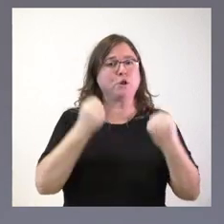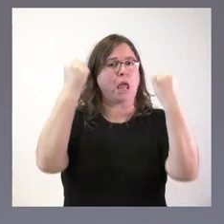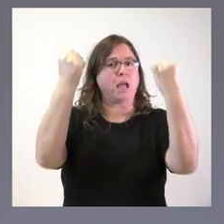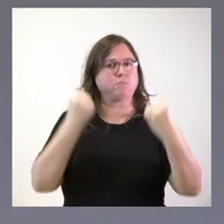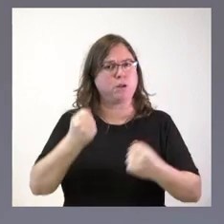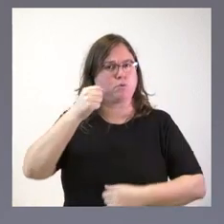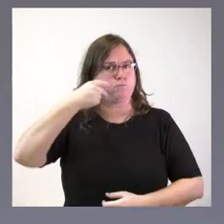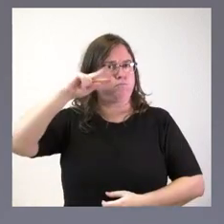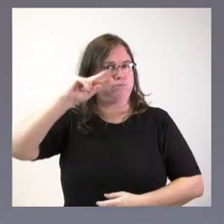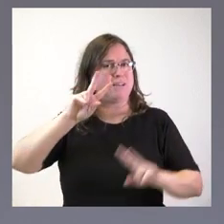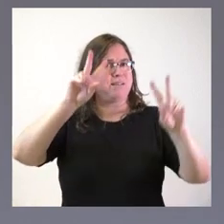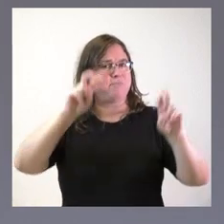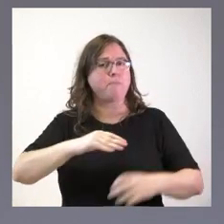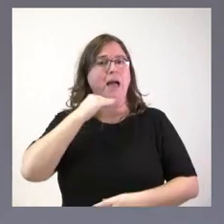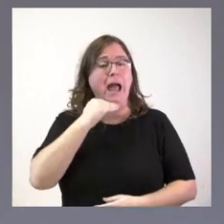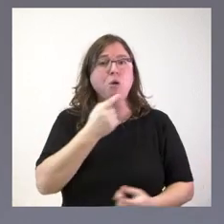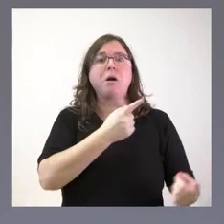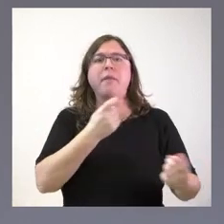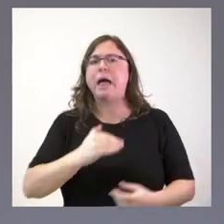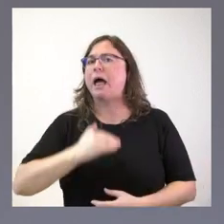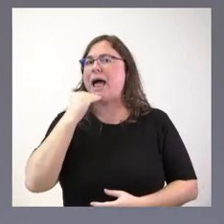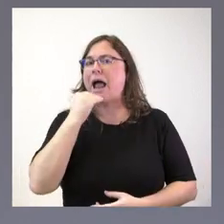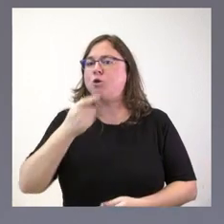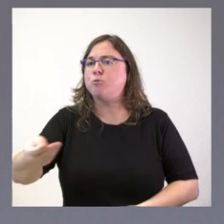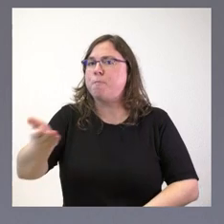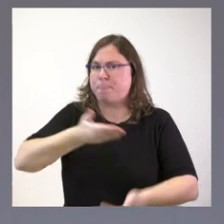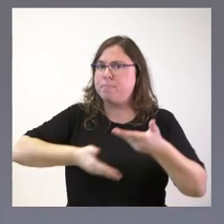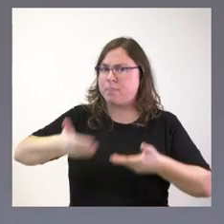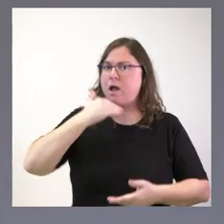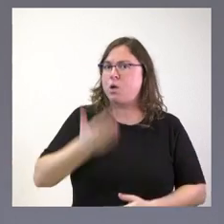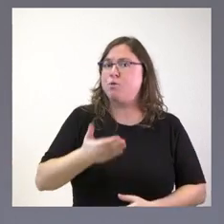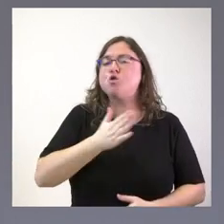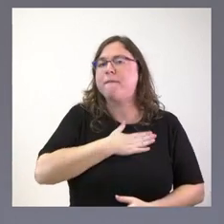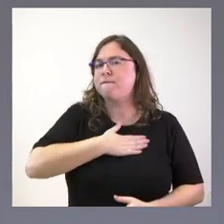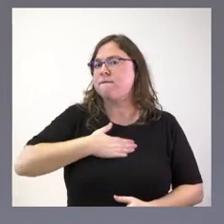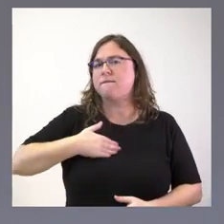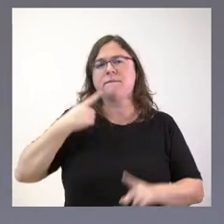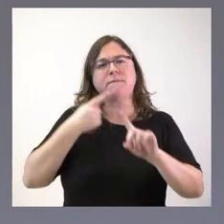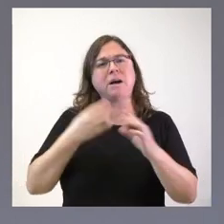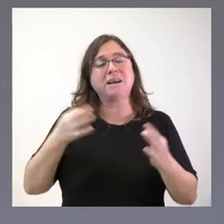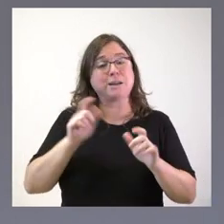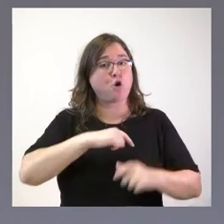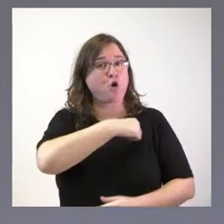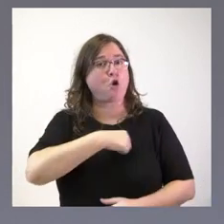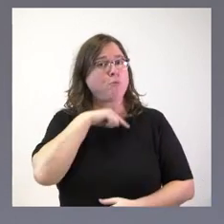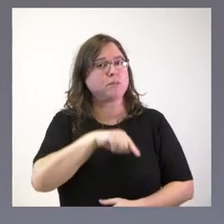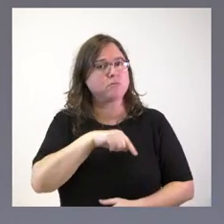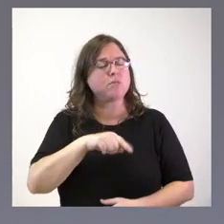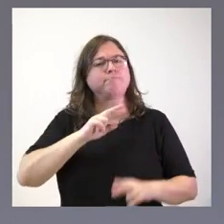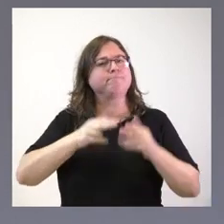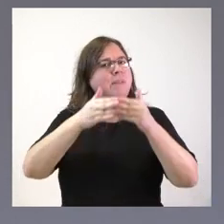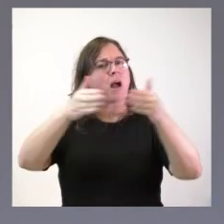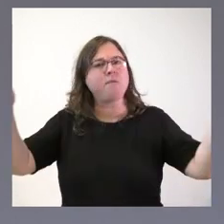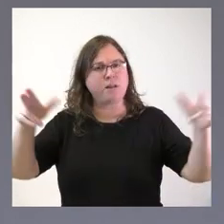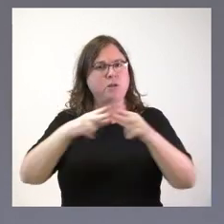en alguna materia que consideremos que puedan tener alguna aportación relevante, porque es nuestra intención que esta comisión esté abierta a toda la